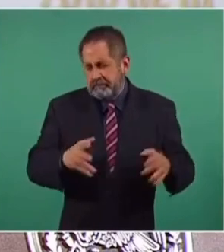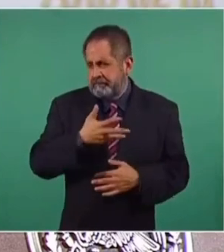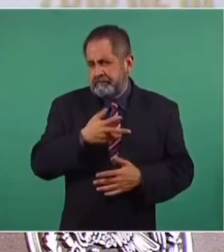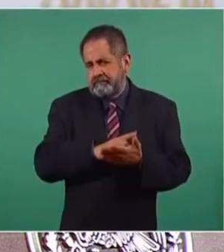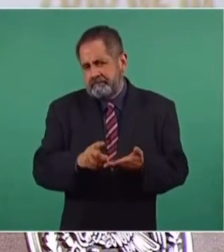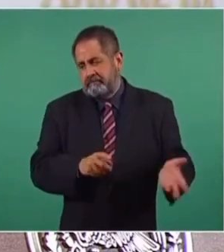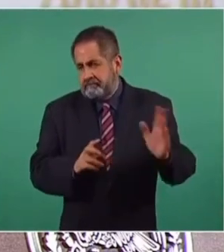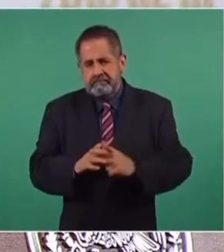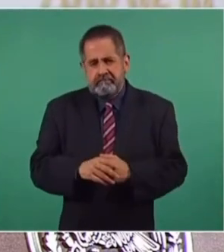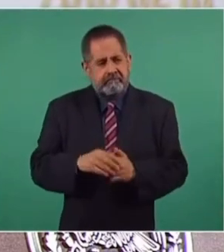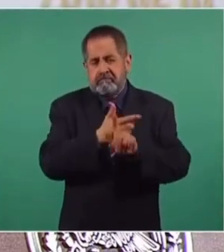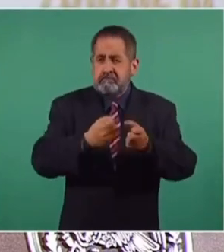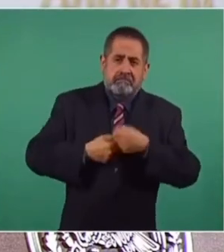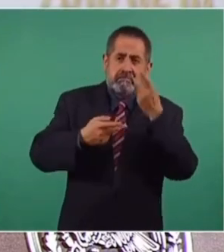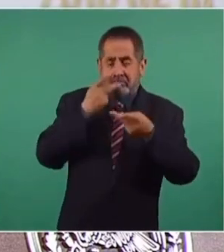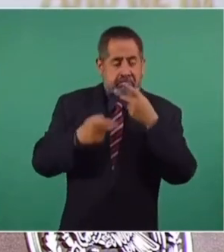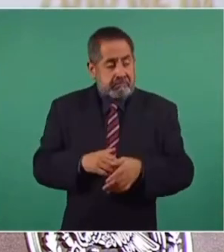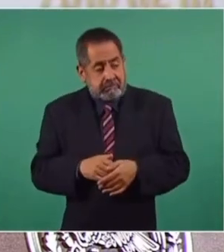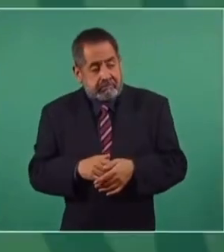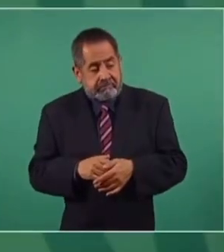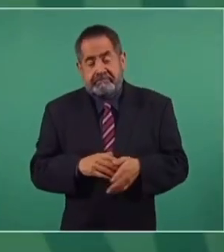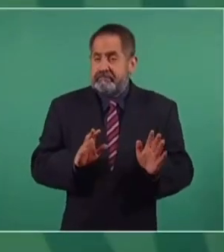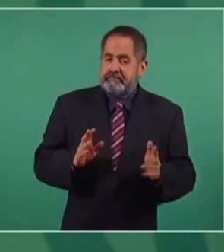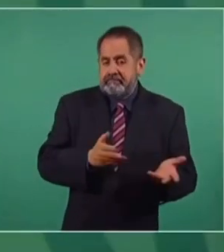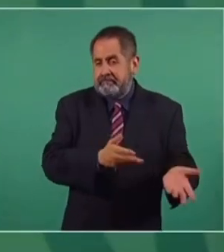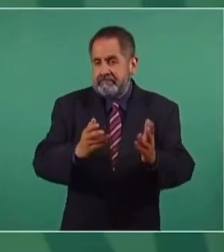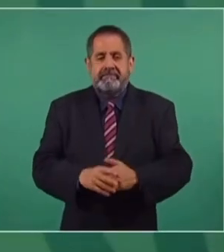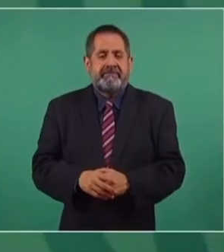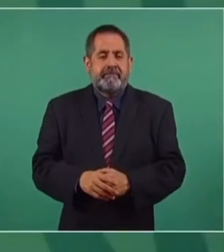a la libre manifestación de las ideas.